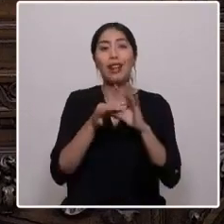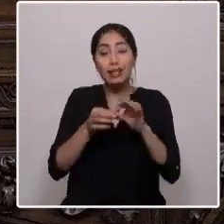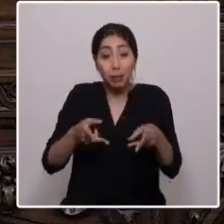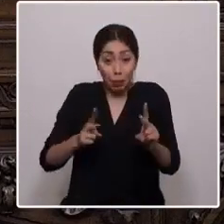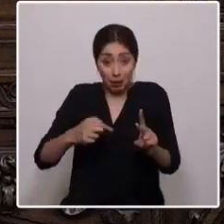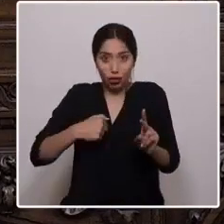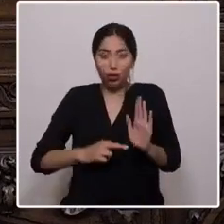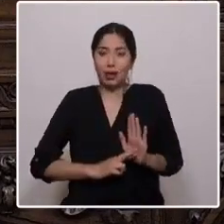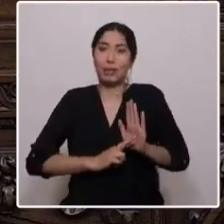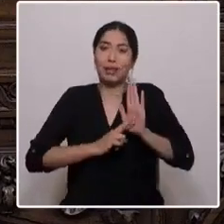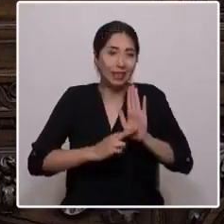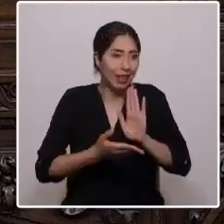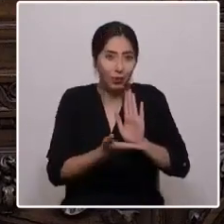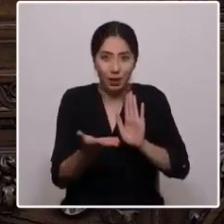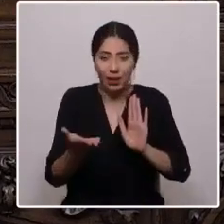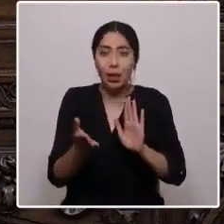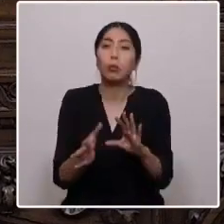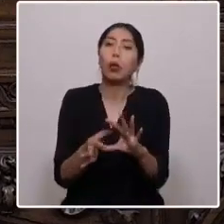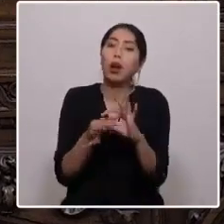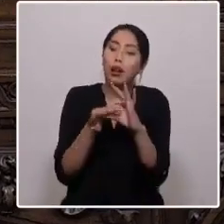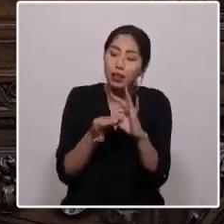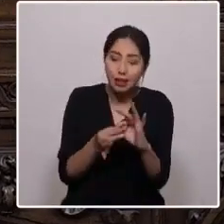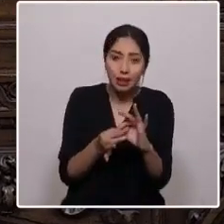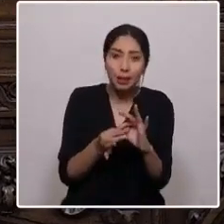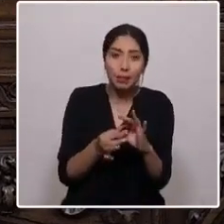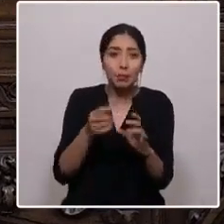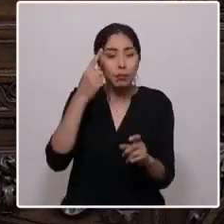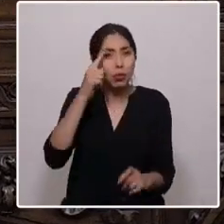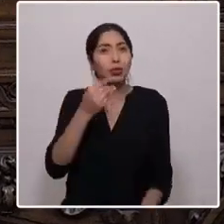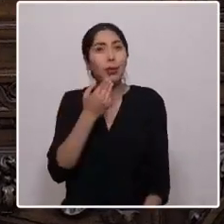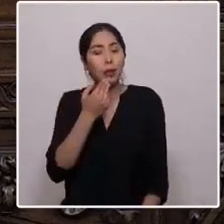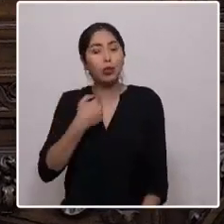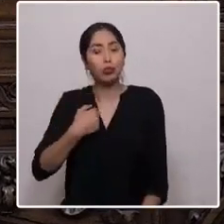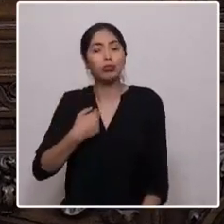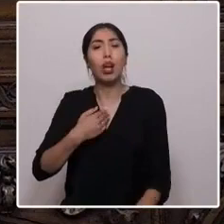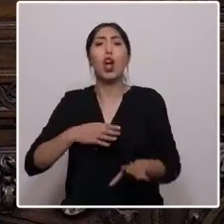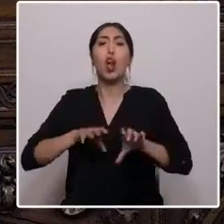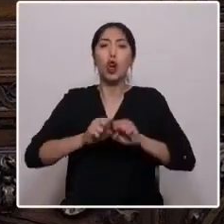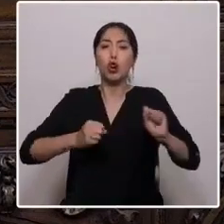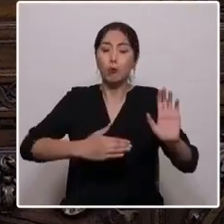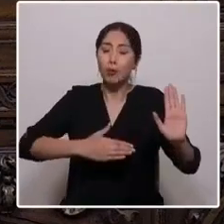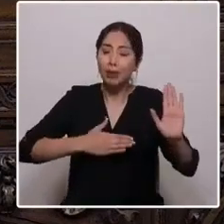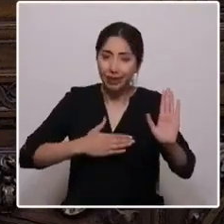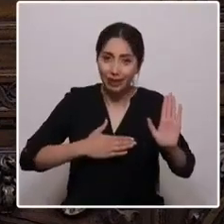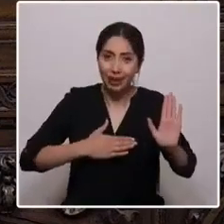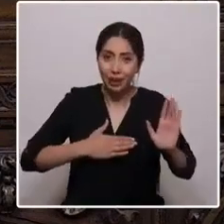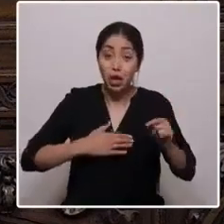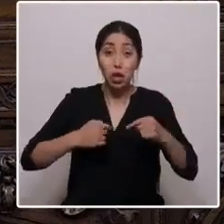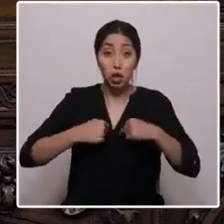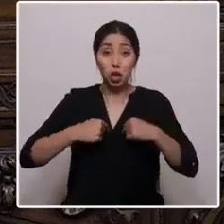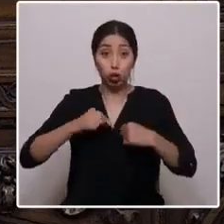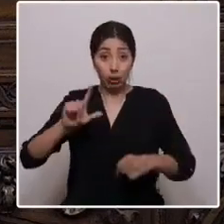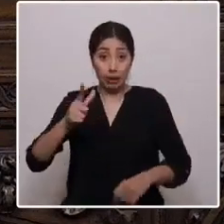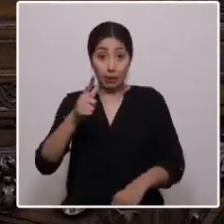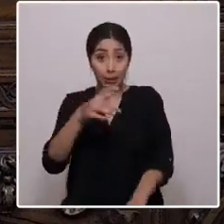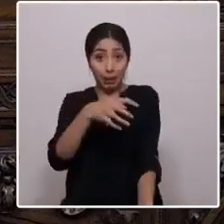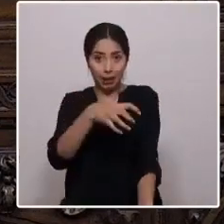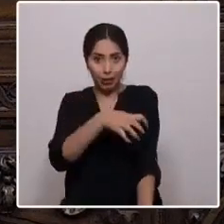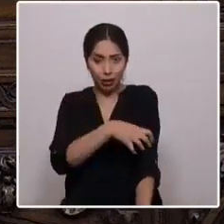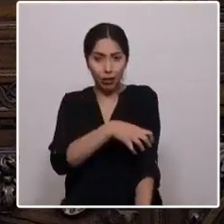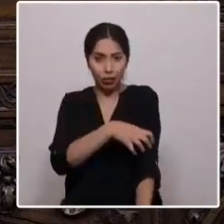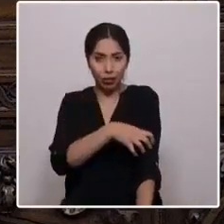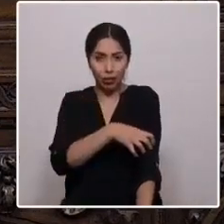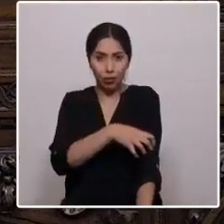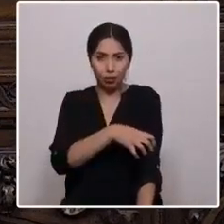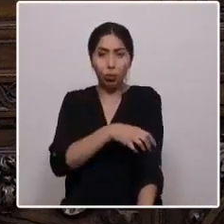Estoy agradecida, pero por sobre todo estoy comprometida. Vengo de la séptima región, de una